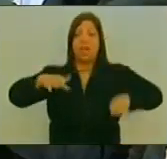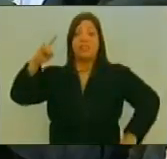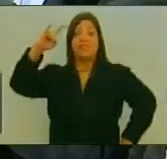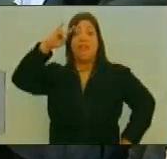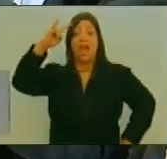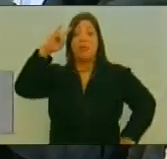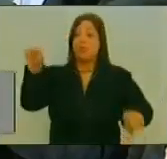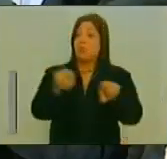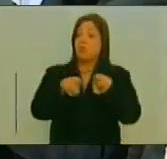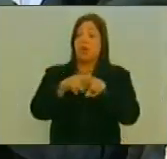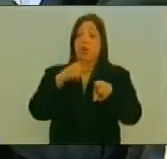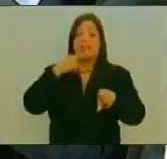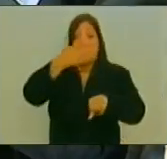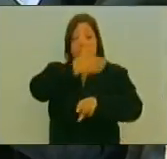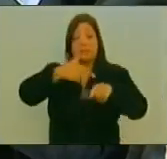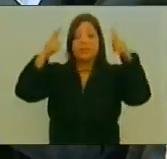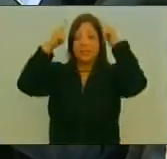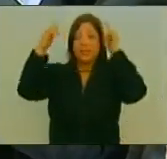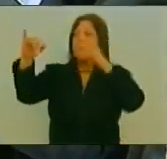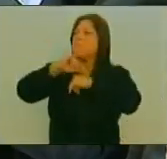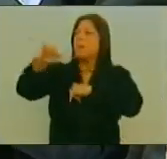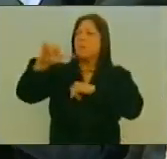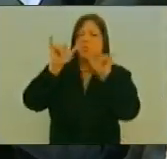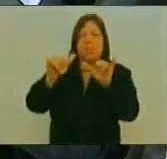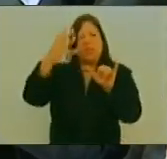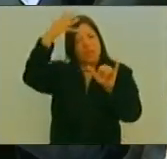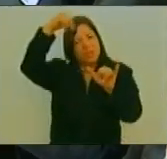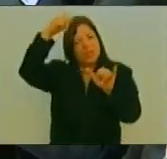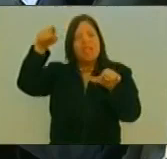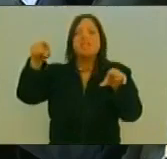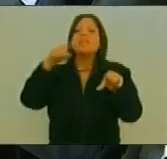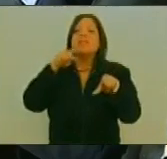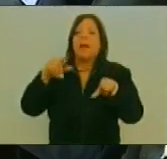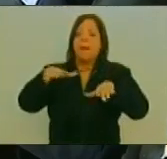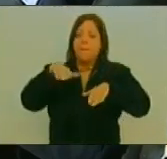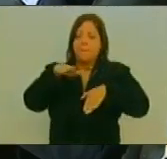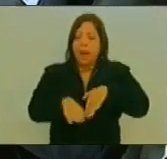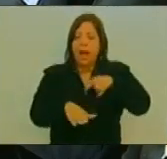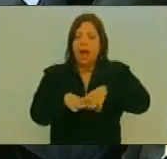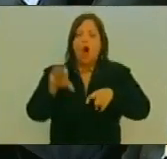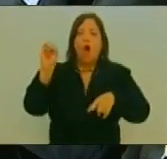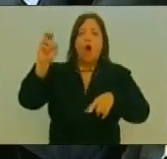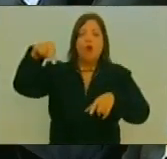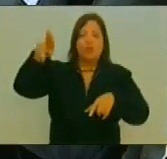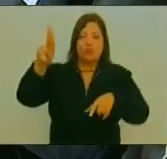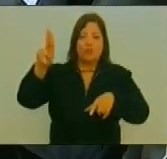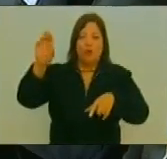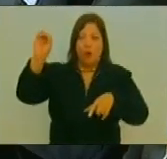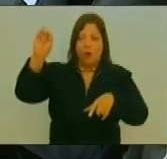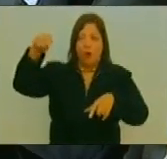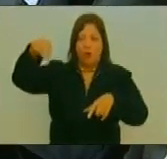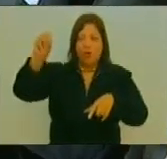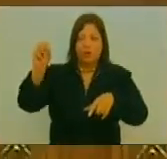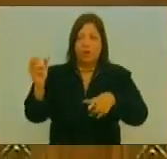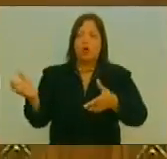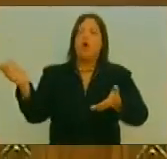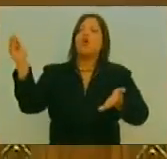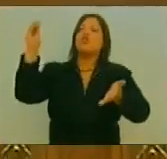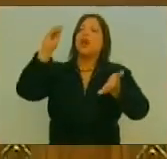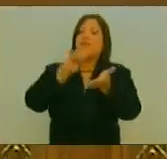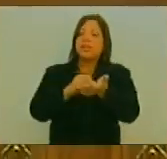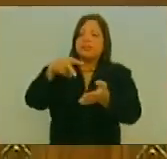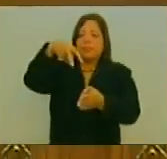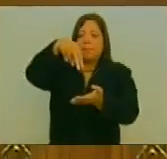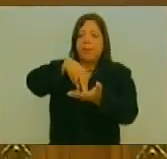Como decía Nuestro comandante Chávez Fue Y pisó En la ONU Y fue Y se sintió Además